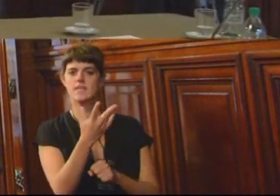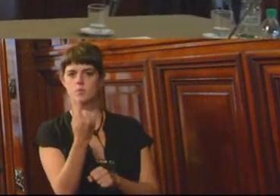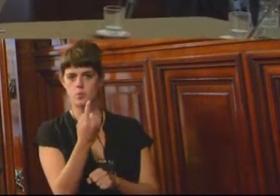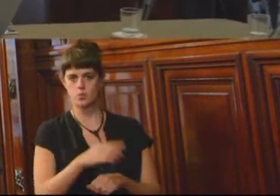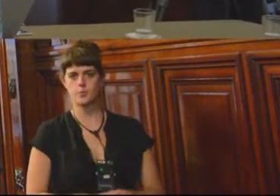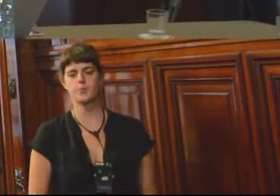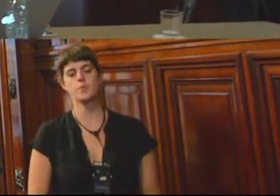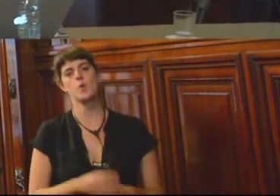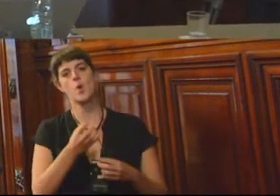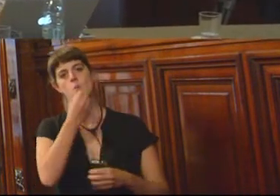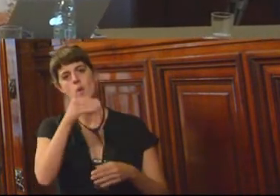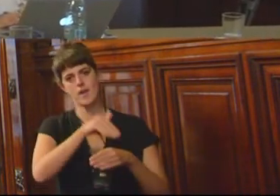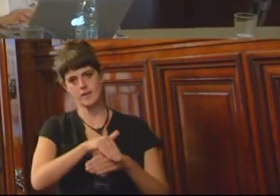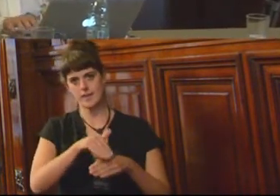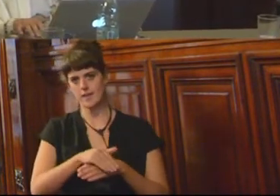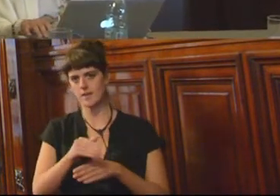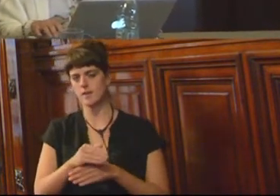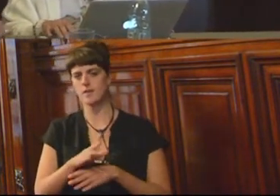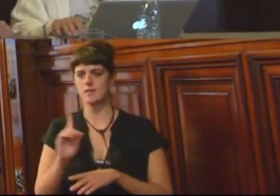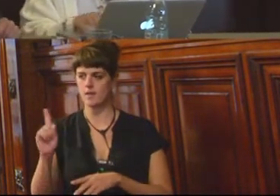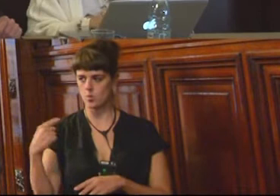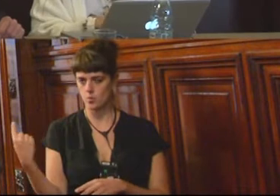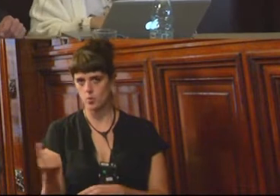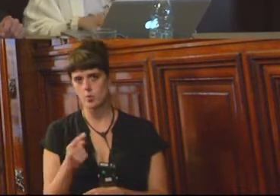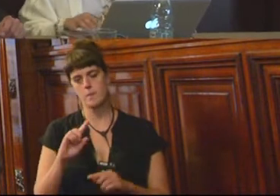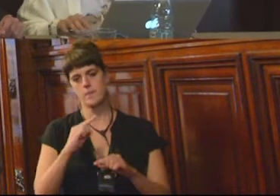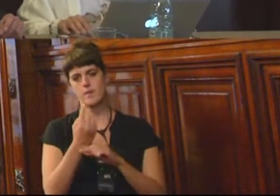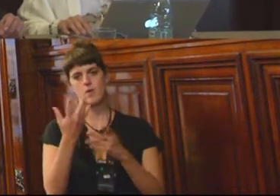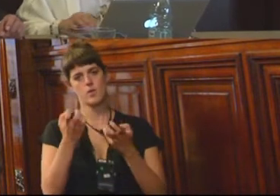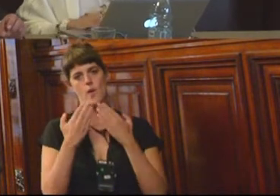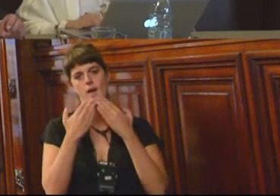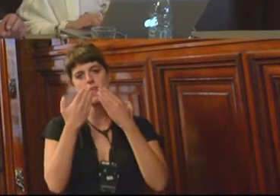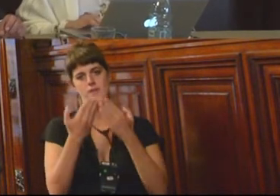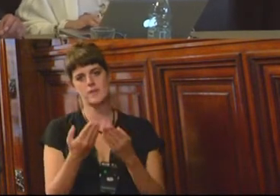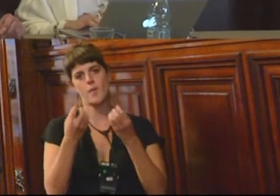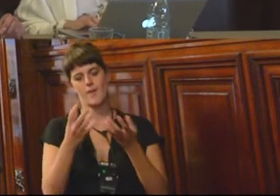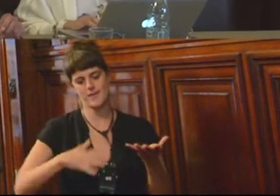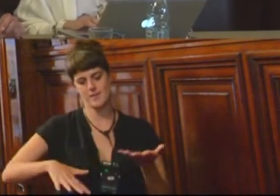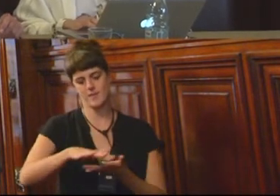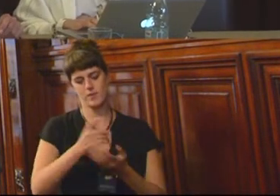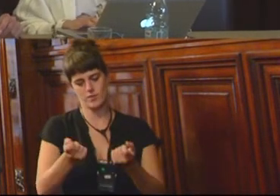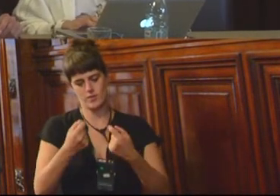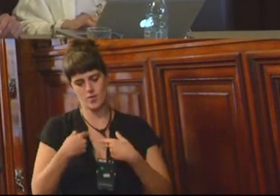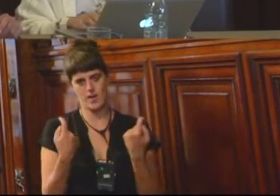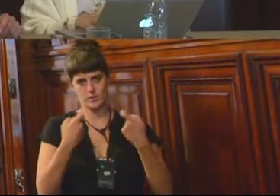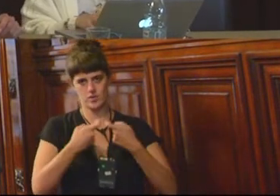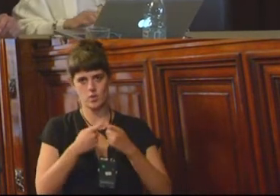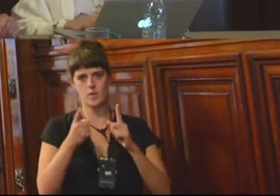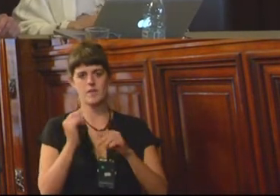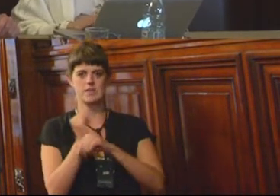Bueno, buenas tardes, señores comisionados. En primer lugar, quiero agradecer el espacio brindado a nuestras asociaciones e instituciones.